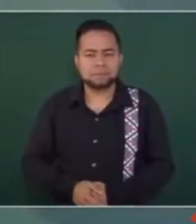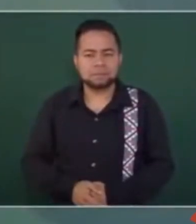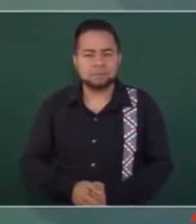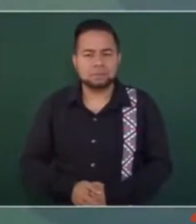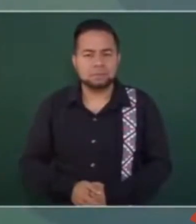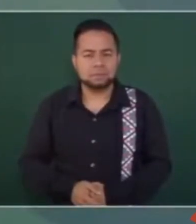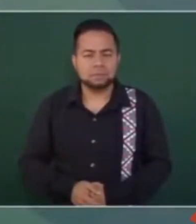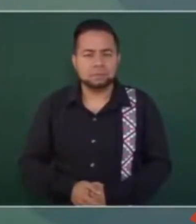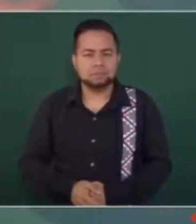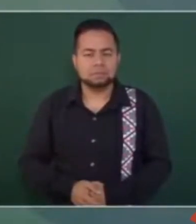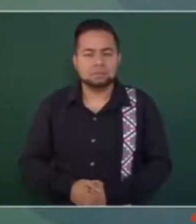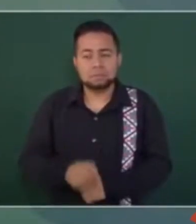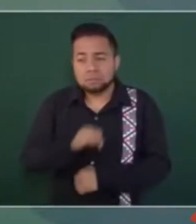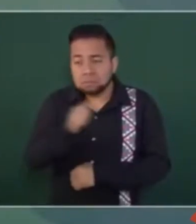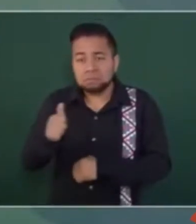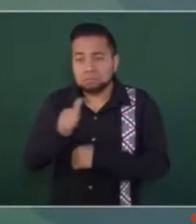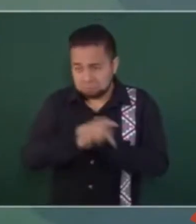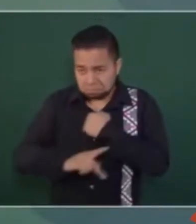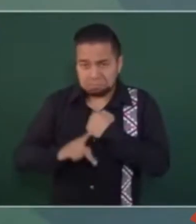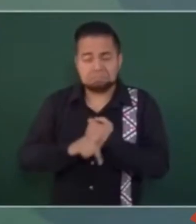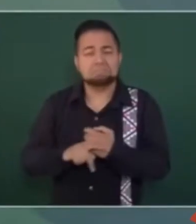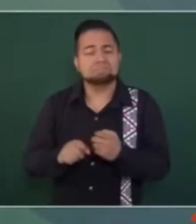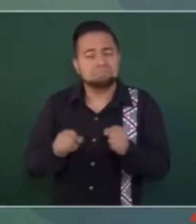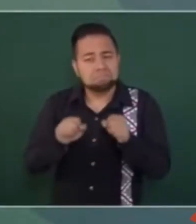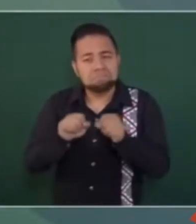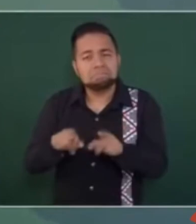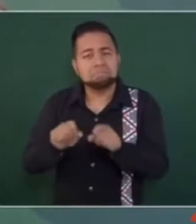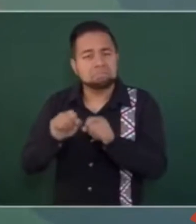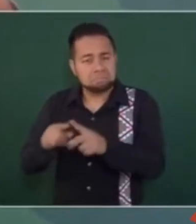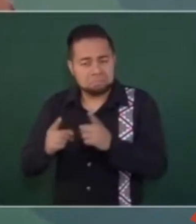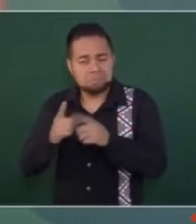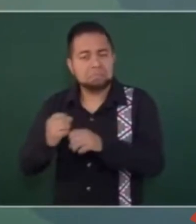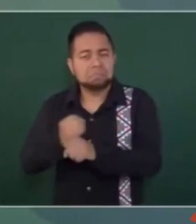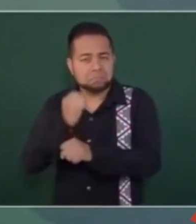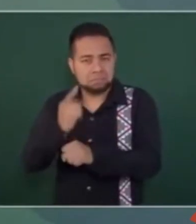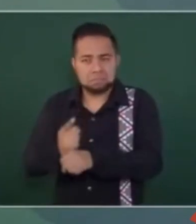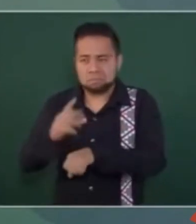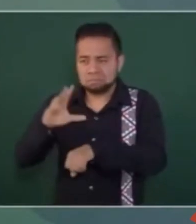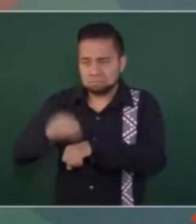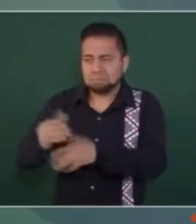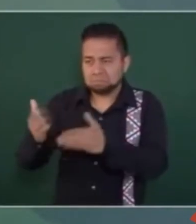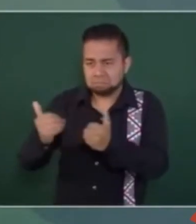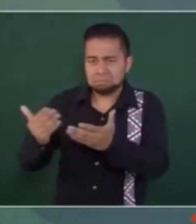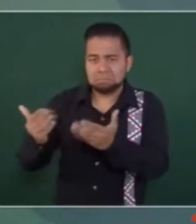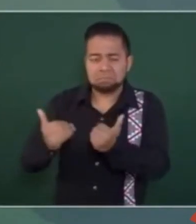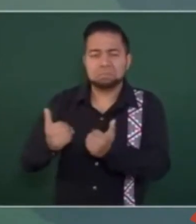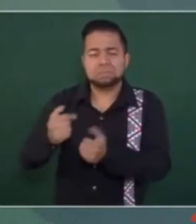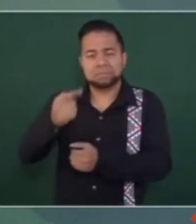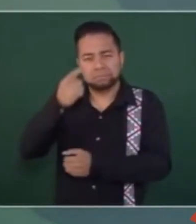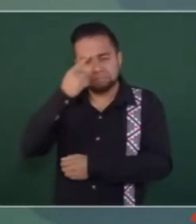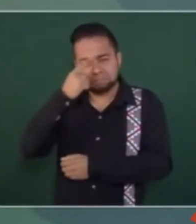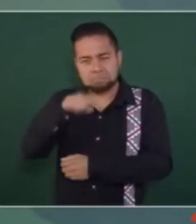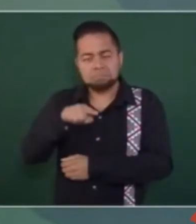se amplíe a otros países y también que se den más